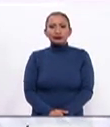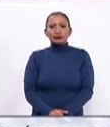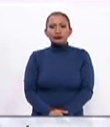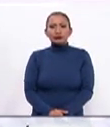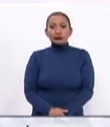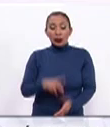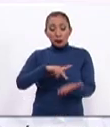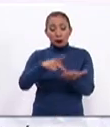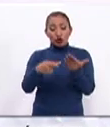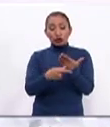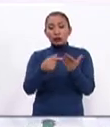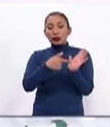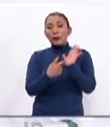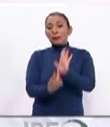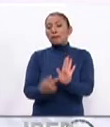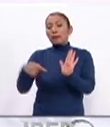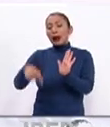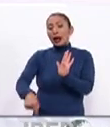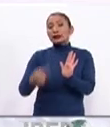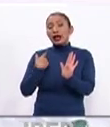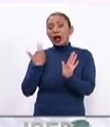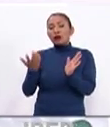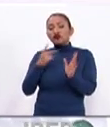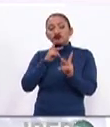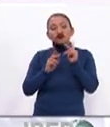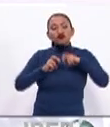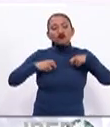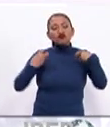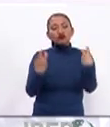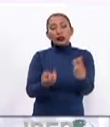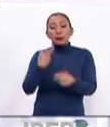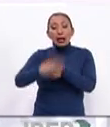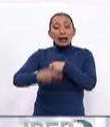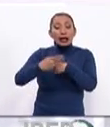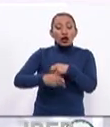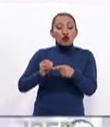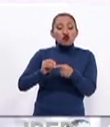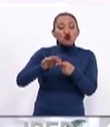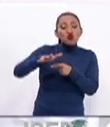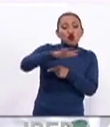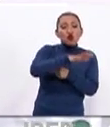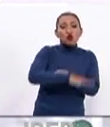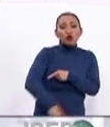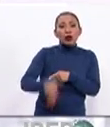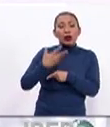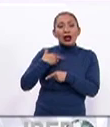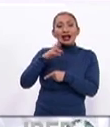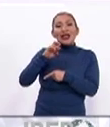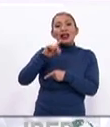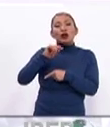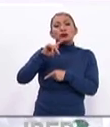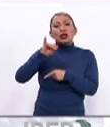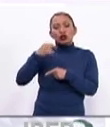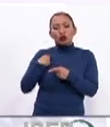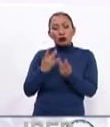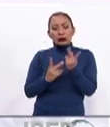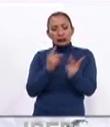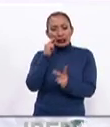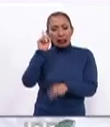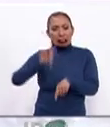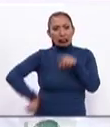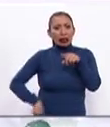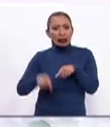El proyecto fue presentado en el marco conversatorio sobre la amenaza e impacto del retamo espinoso, el cual pretende